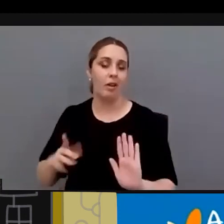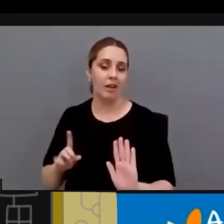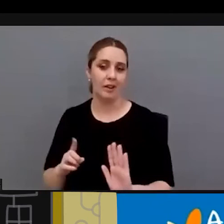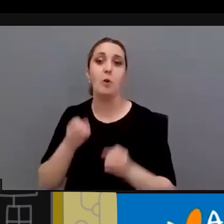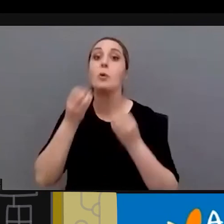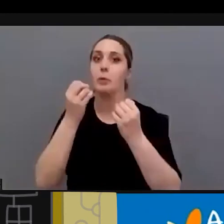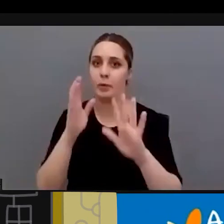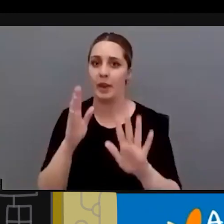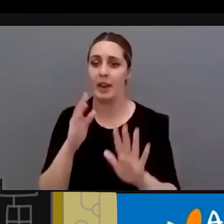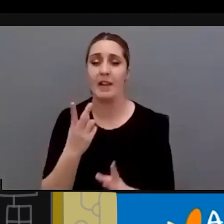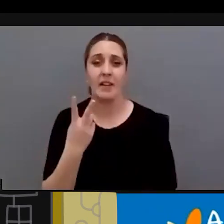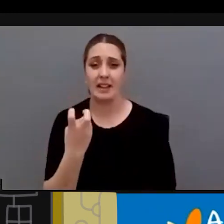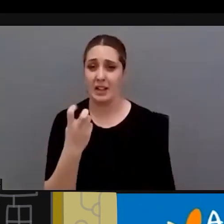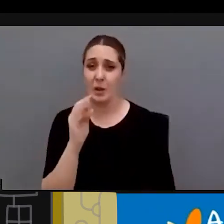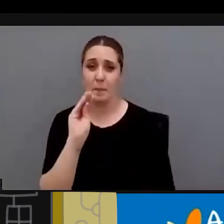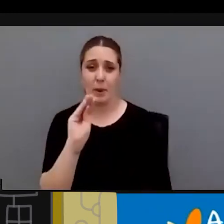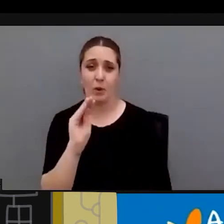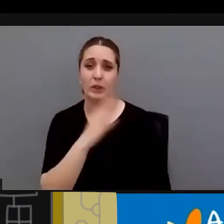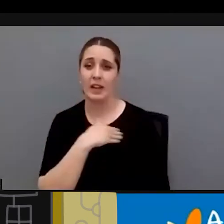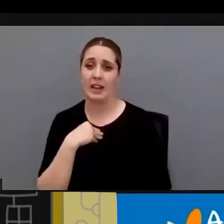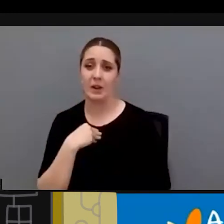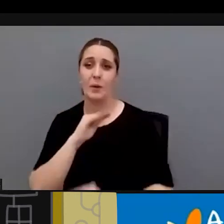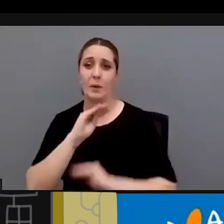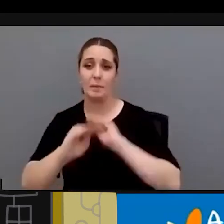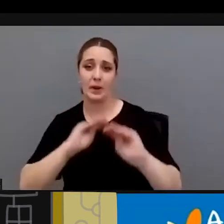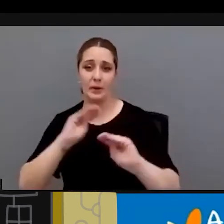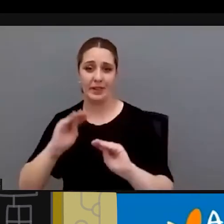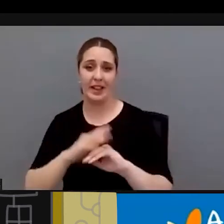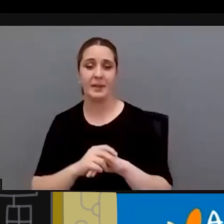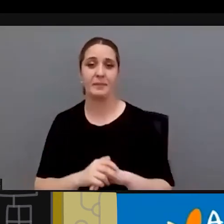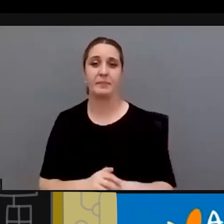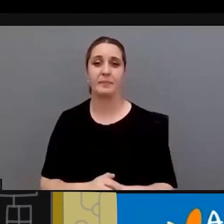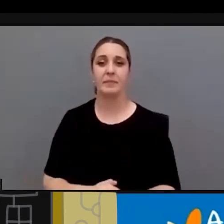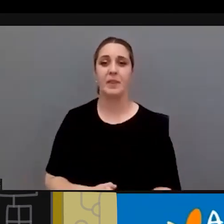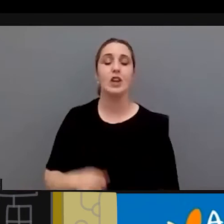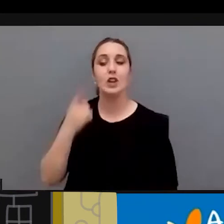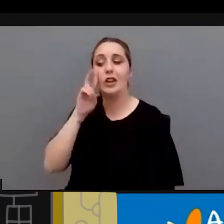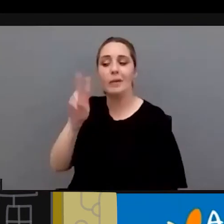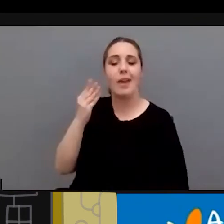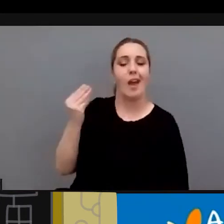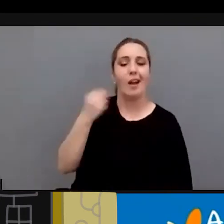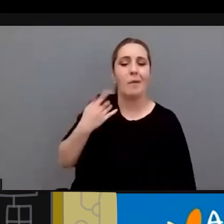me quedan dos cuestiones que quiero meterlas todas de aquí a la te veía te veía